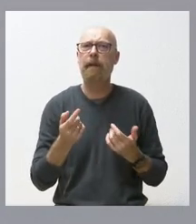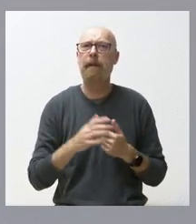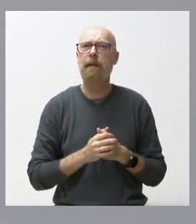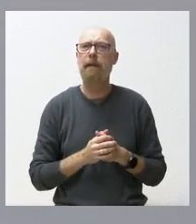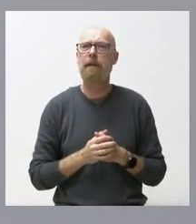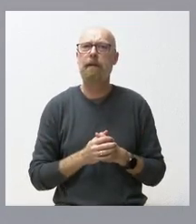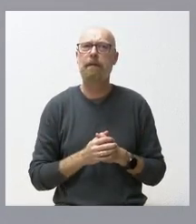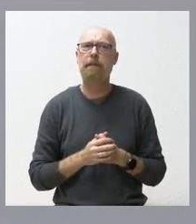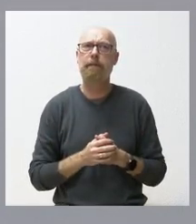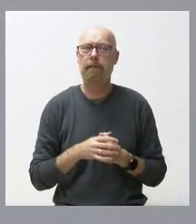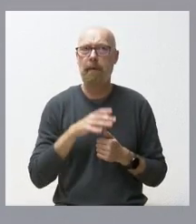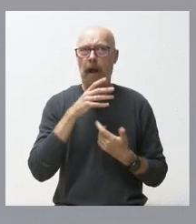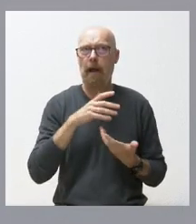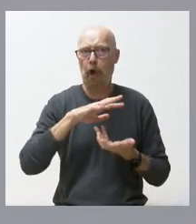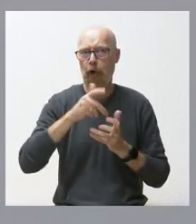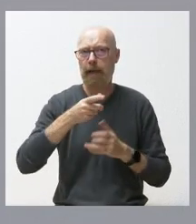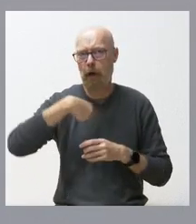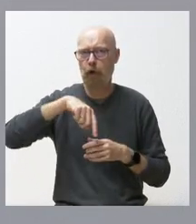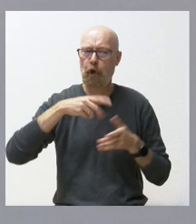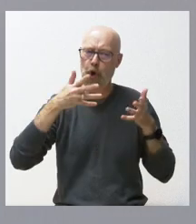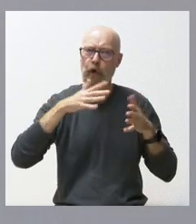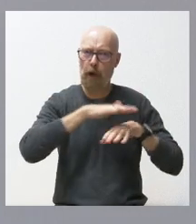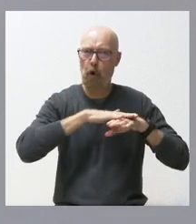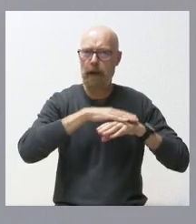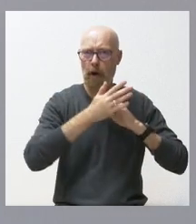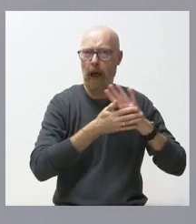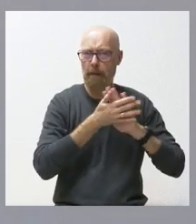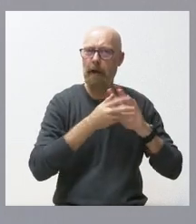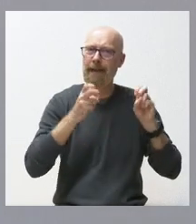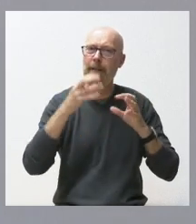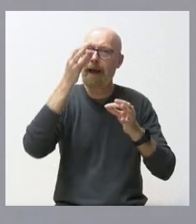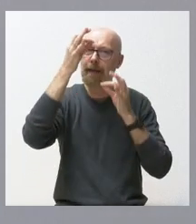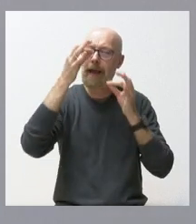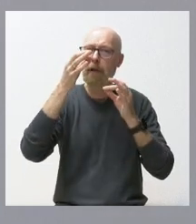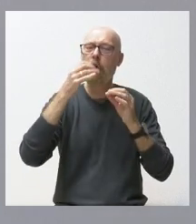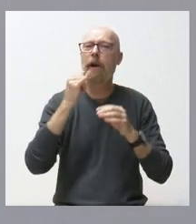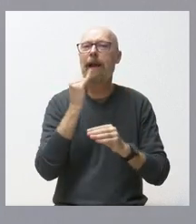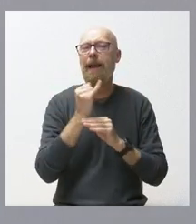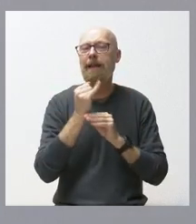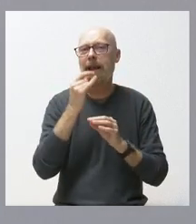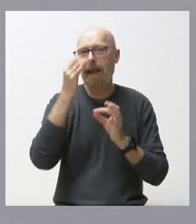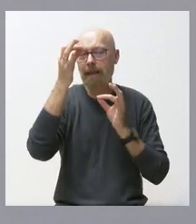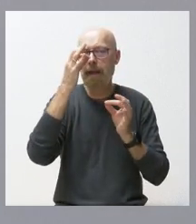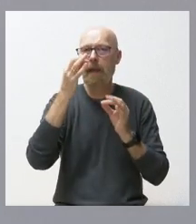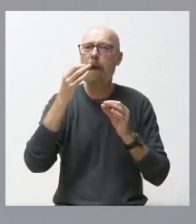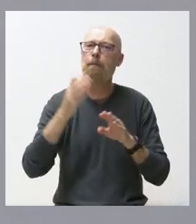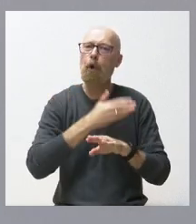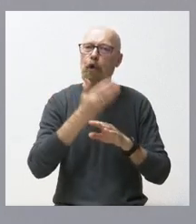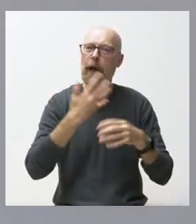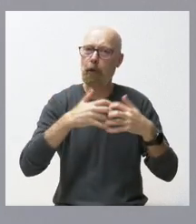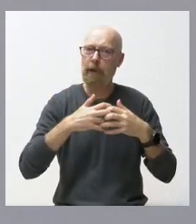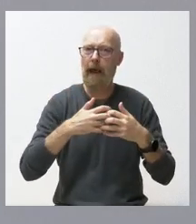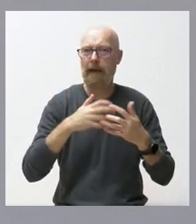es una noticia también que hemos valorado en el Consejo de Gobierno esta misma mañana, que son los datos del índice de producción industrial que hemos conocido. Castilla y León